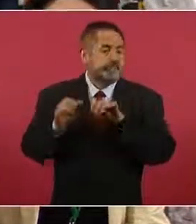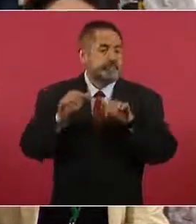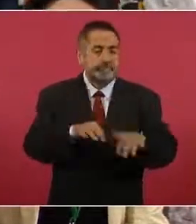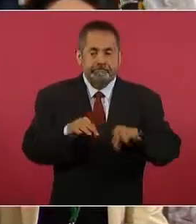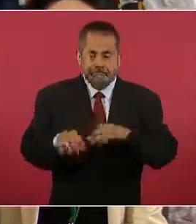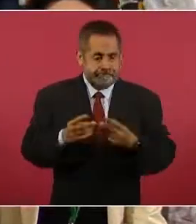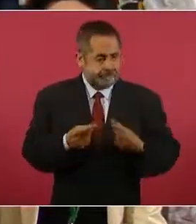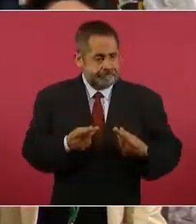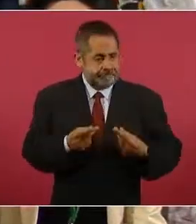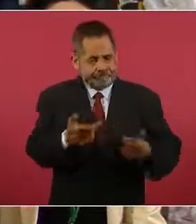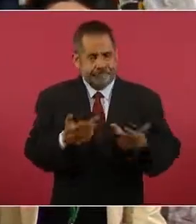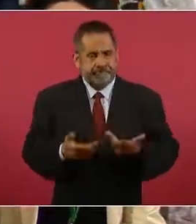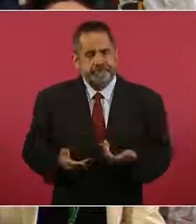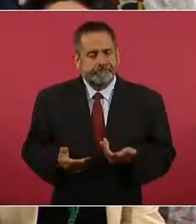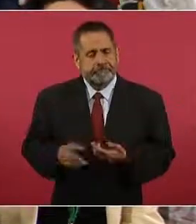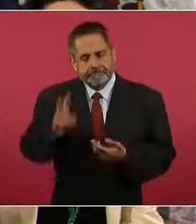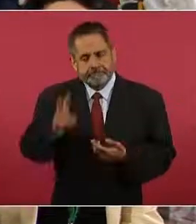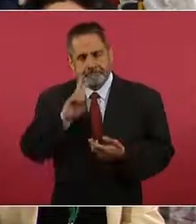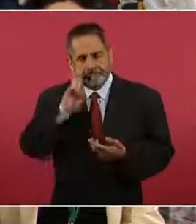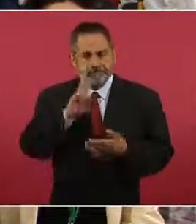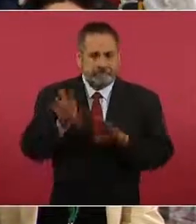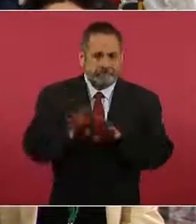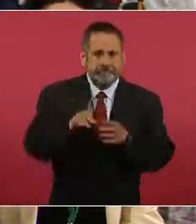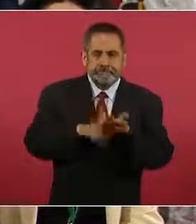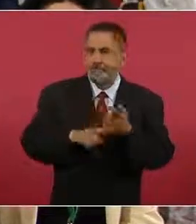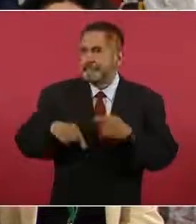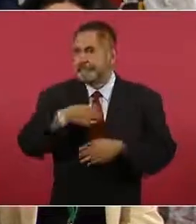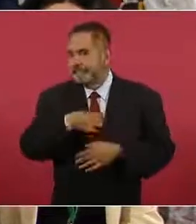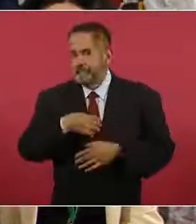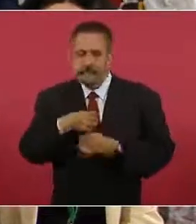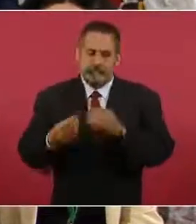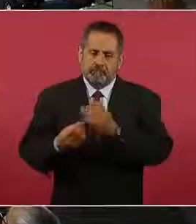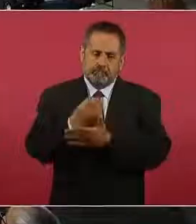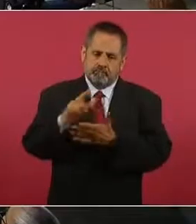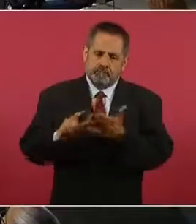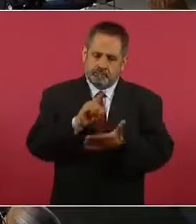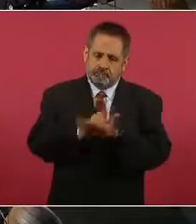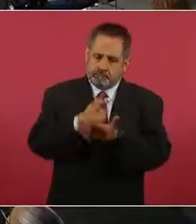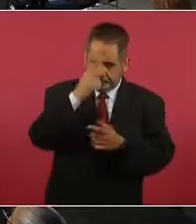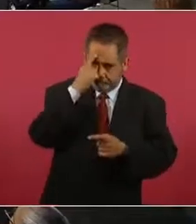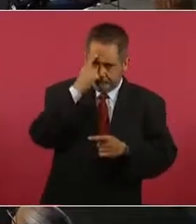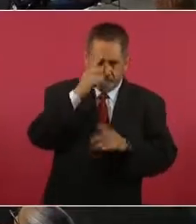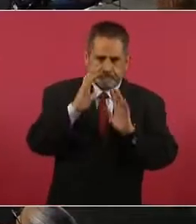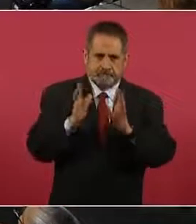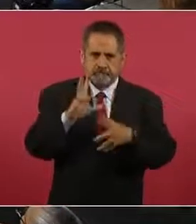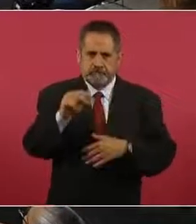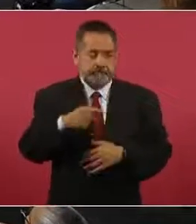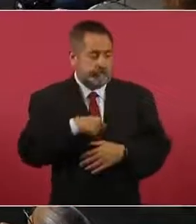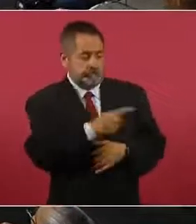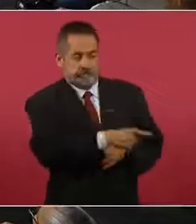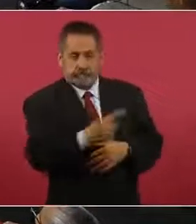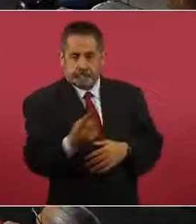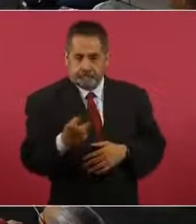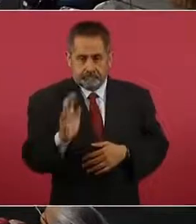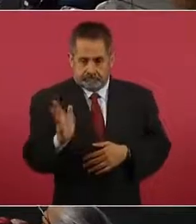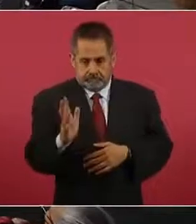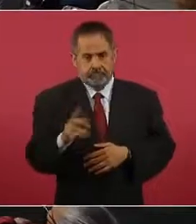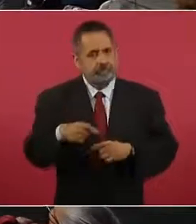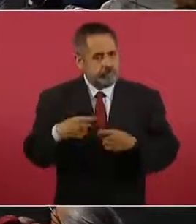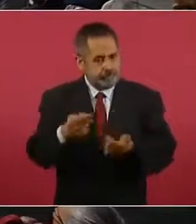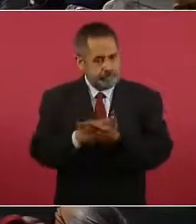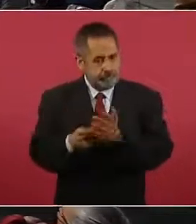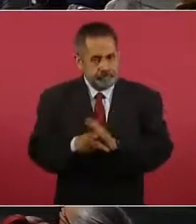que le echaran muchas ganas, que ya estaban todos con este nuevo esquema de la ley que entró en vigor el 23 de abril de 2021.